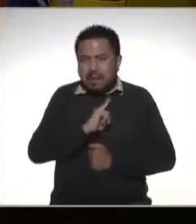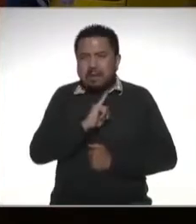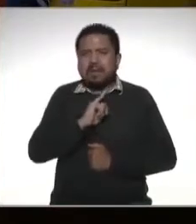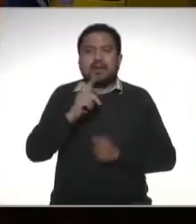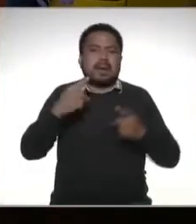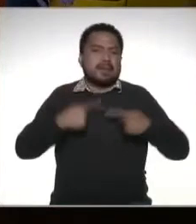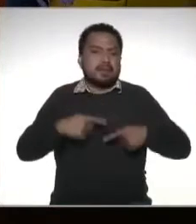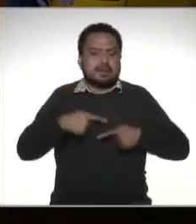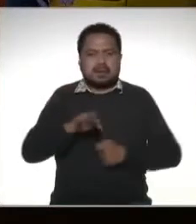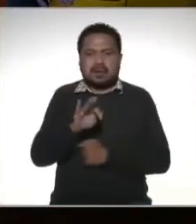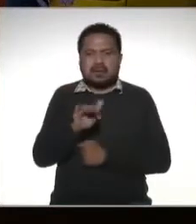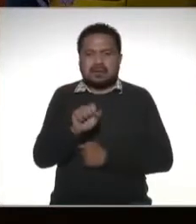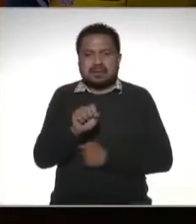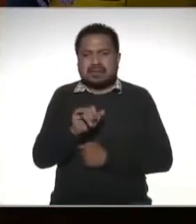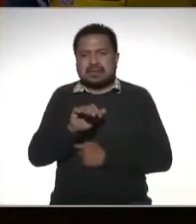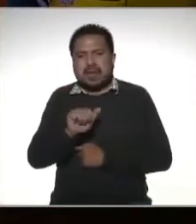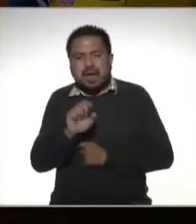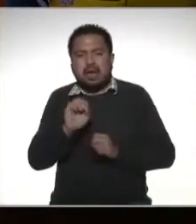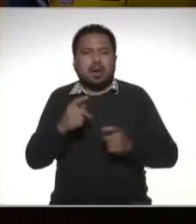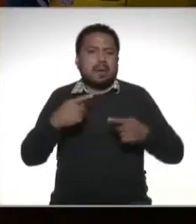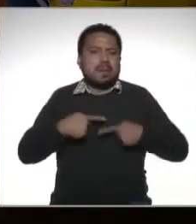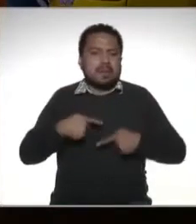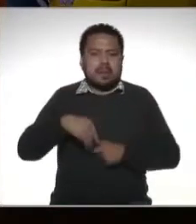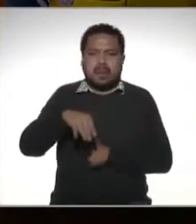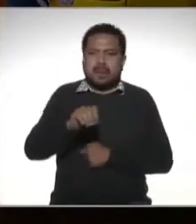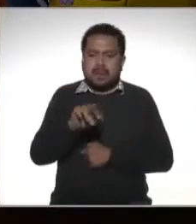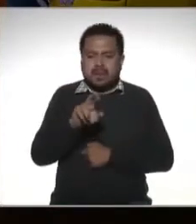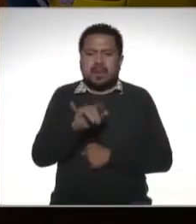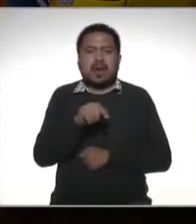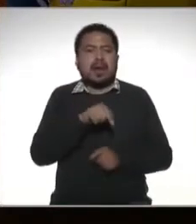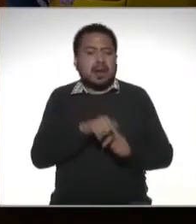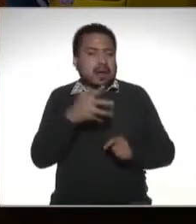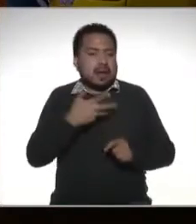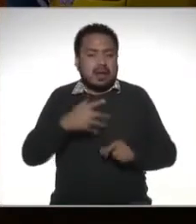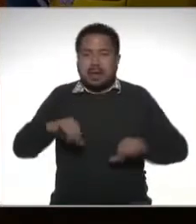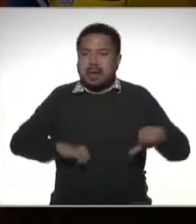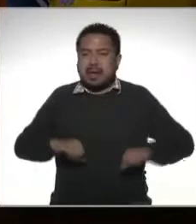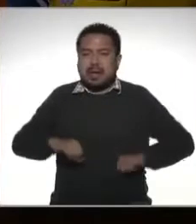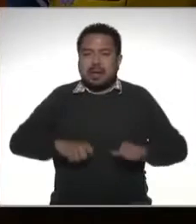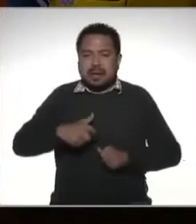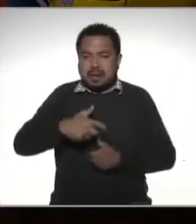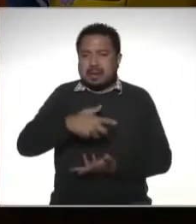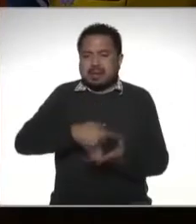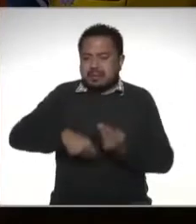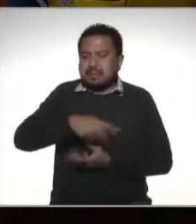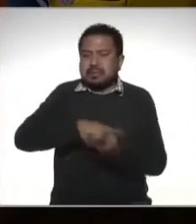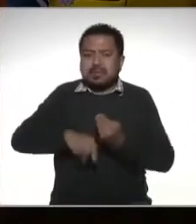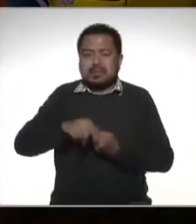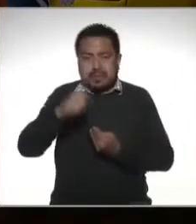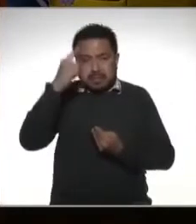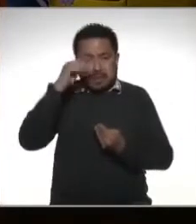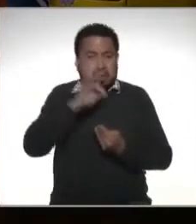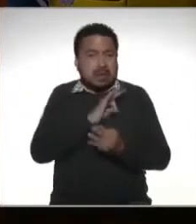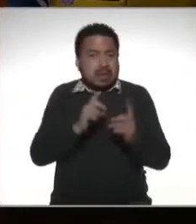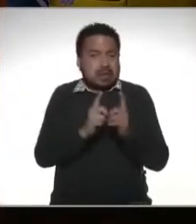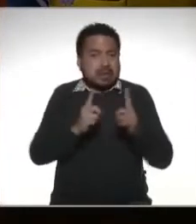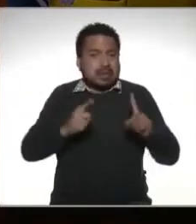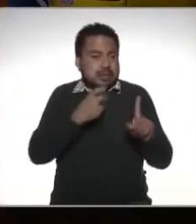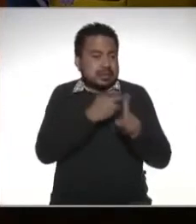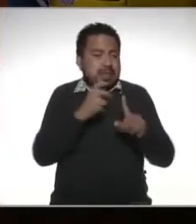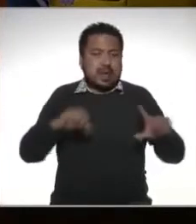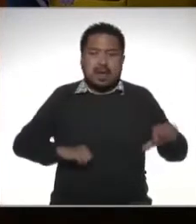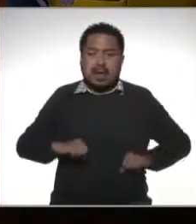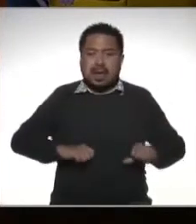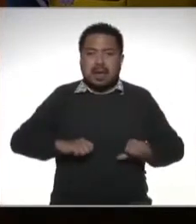persona física o una persona moral que tiene una actividad económica y que para desarrollar esa actividad